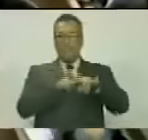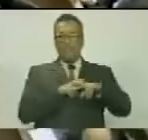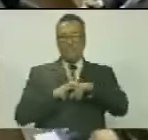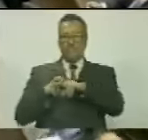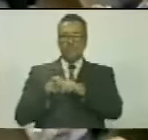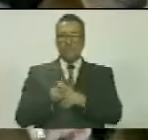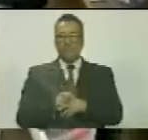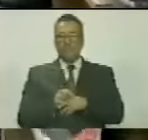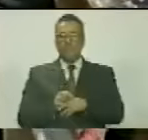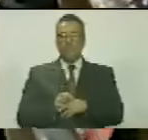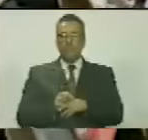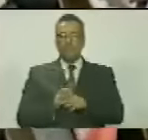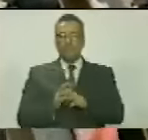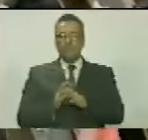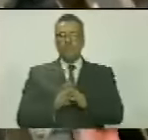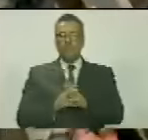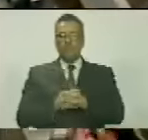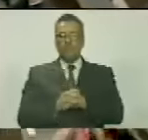Callado, está.